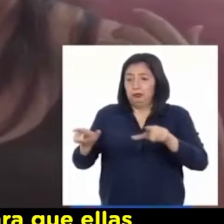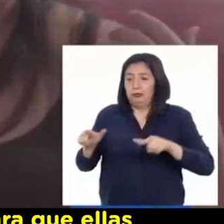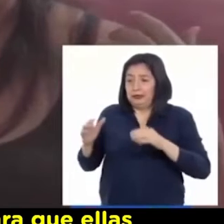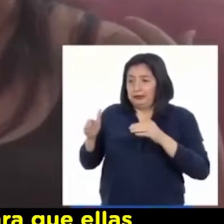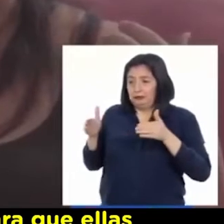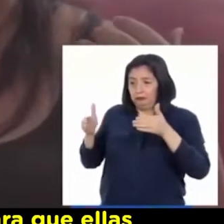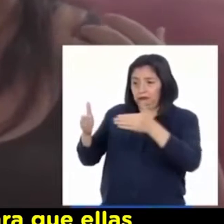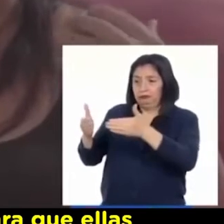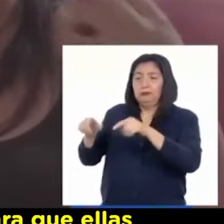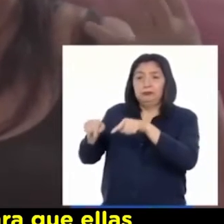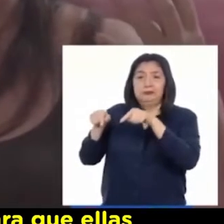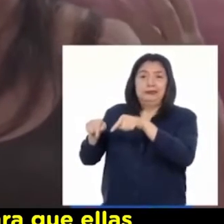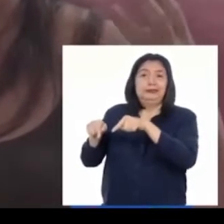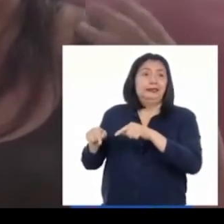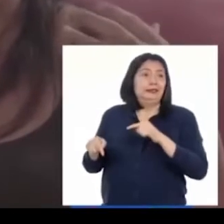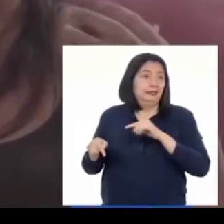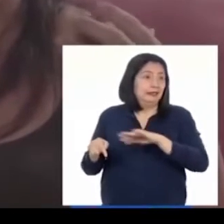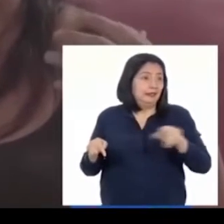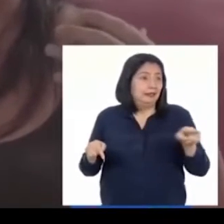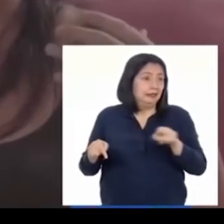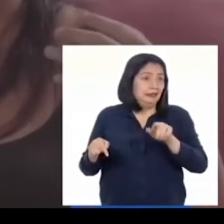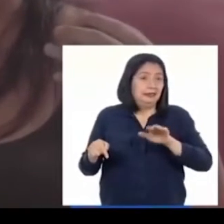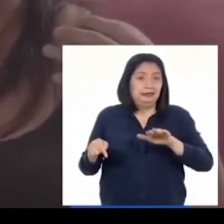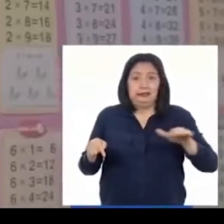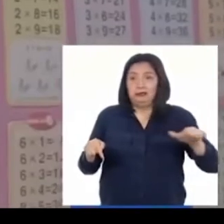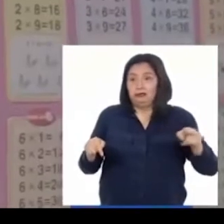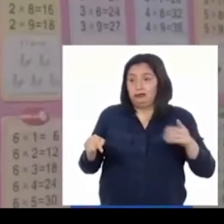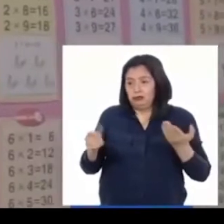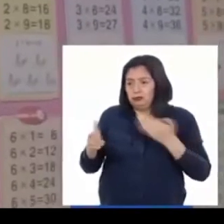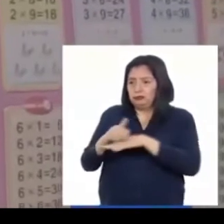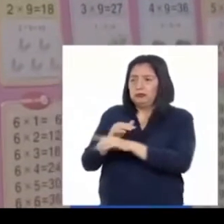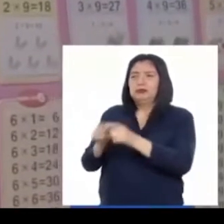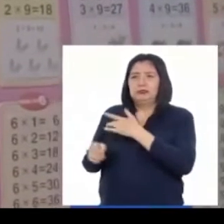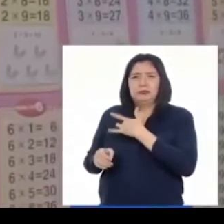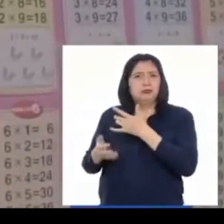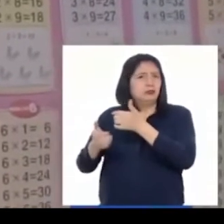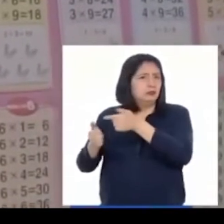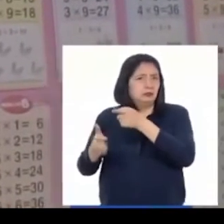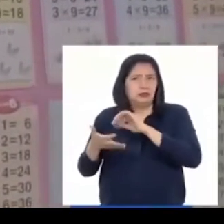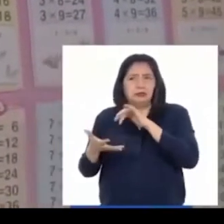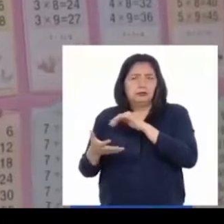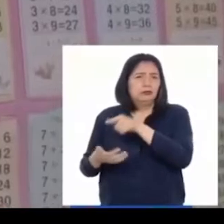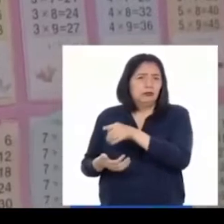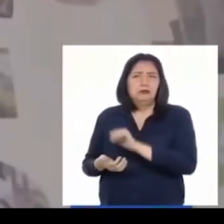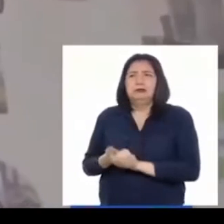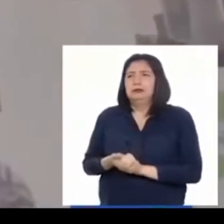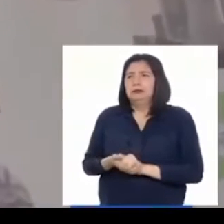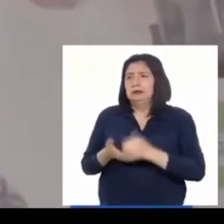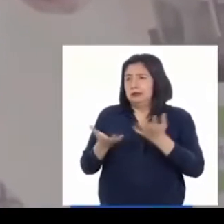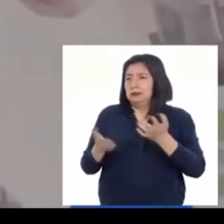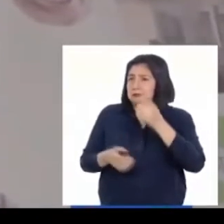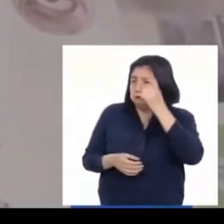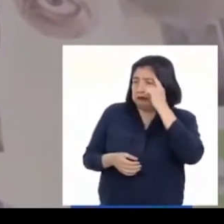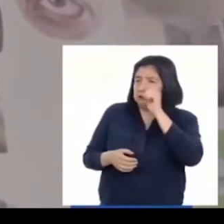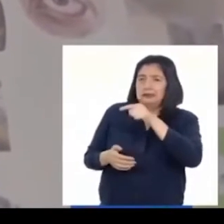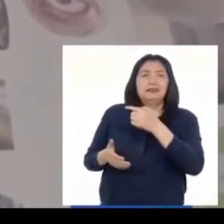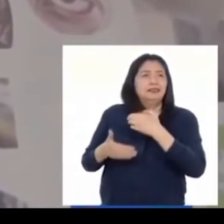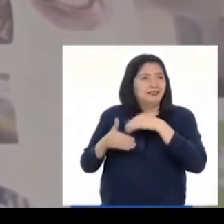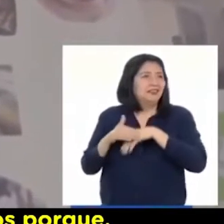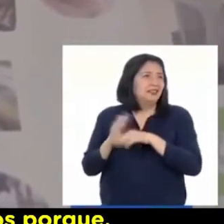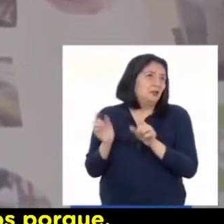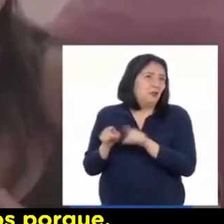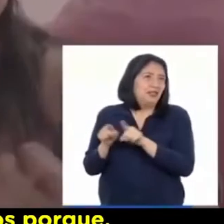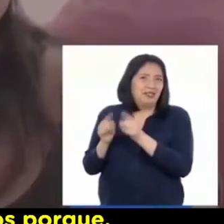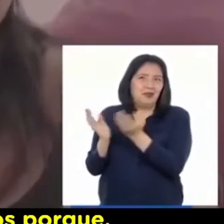como para que ellas se puedan sentirse cómodas y pensar que están en el